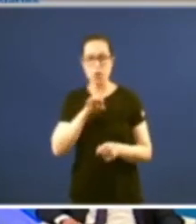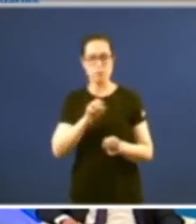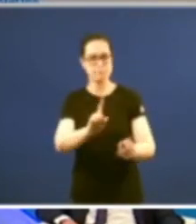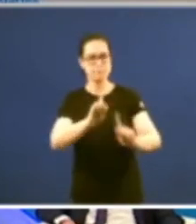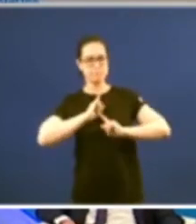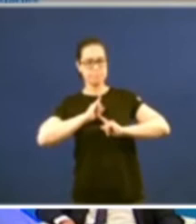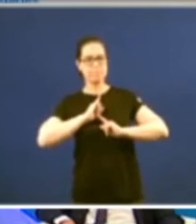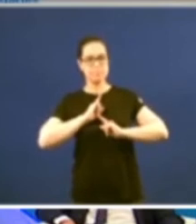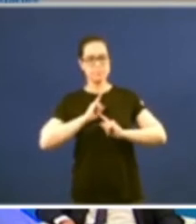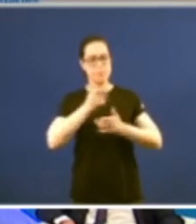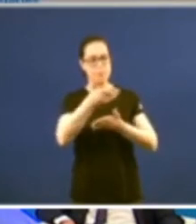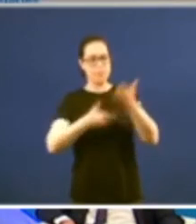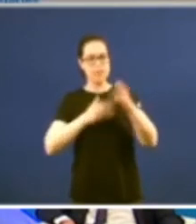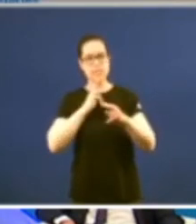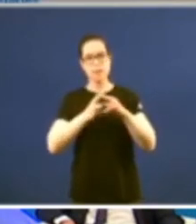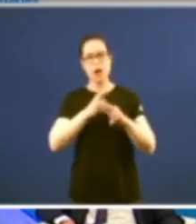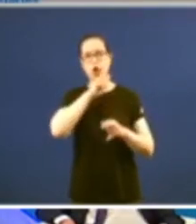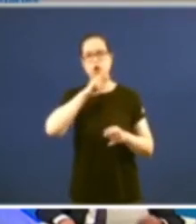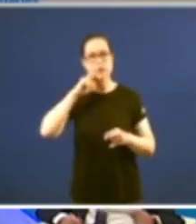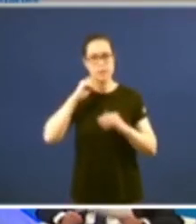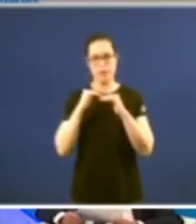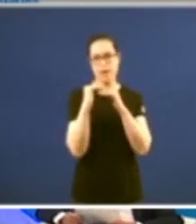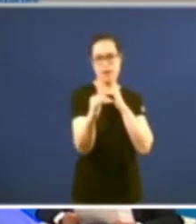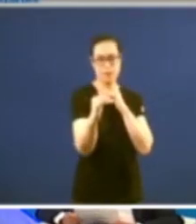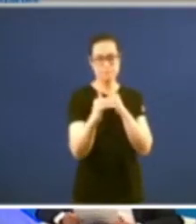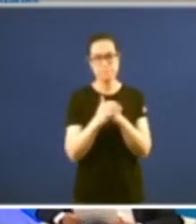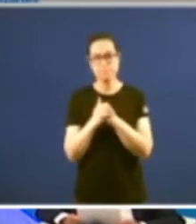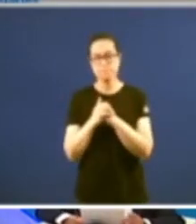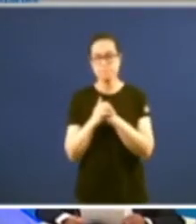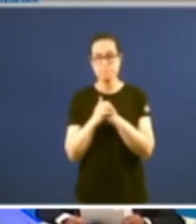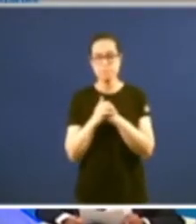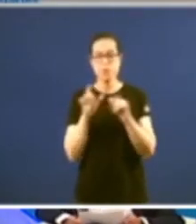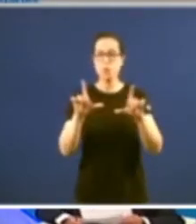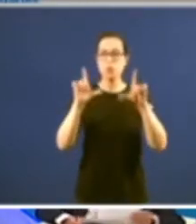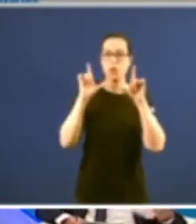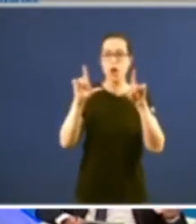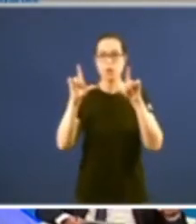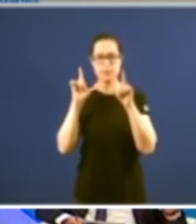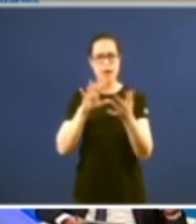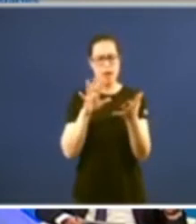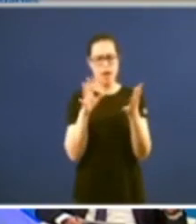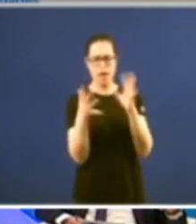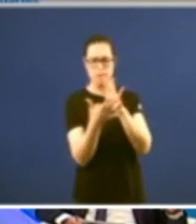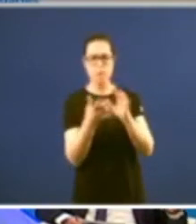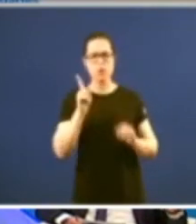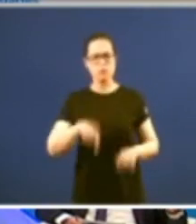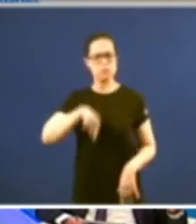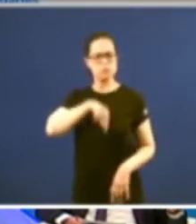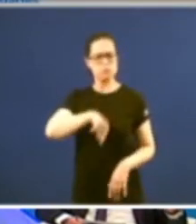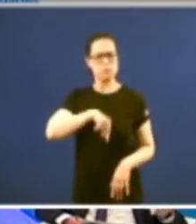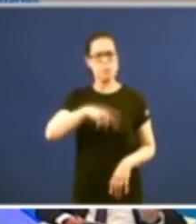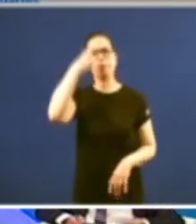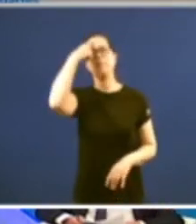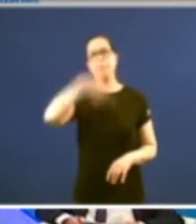tradicional conservadurismo tanto dende a proximidade cos protagonistas do cambio como no firme convencemento de que Santiago